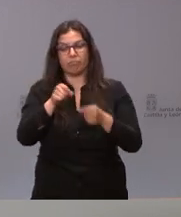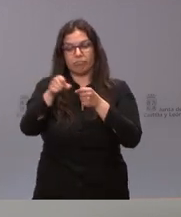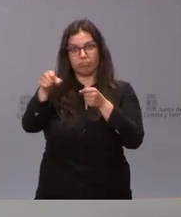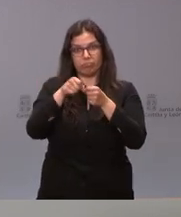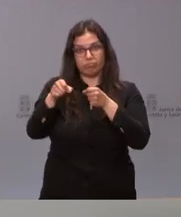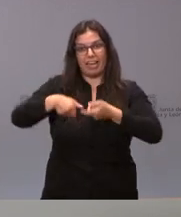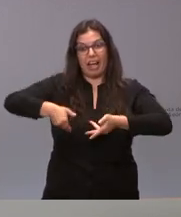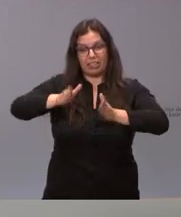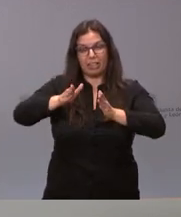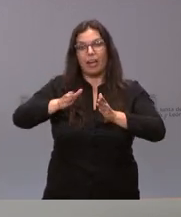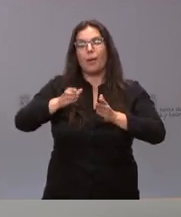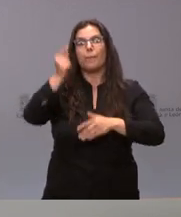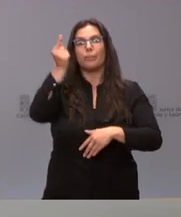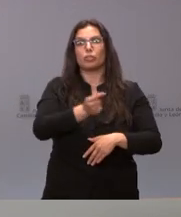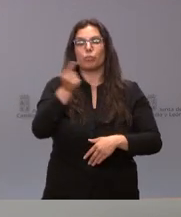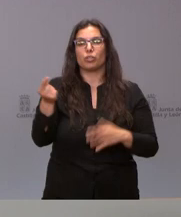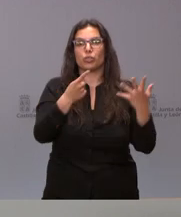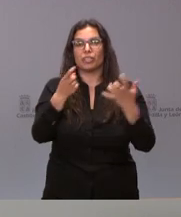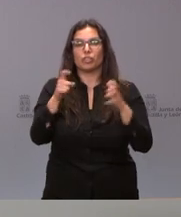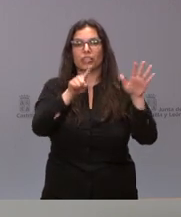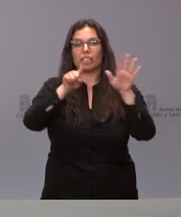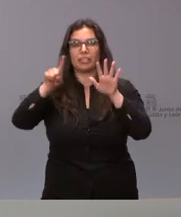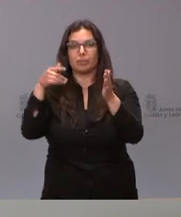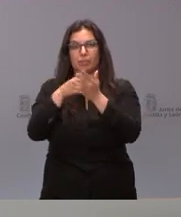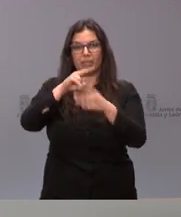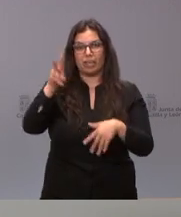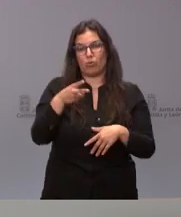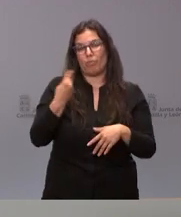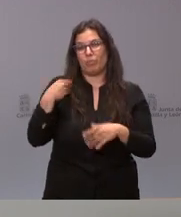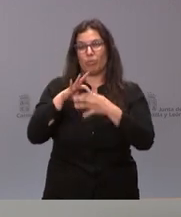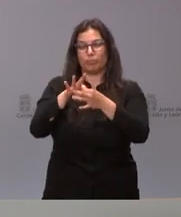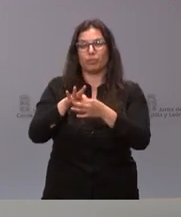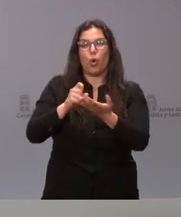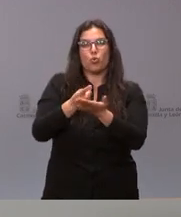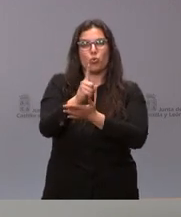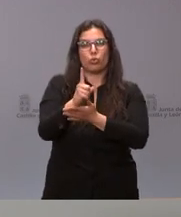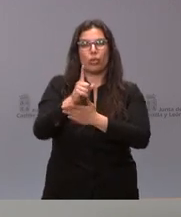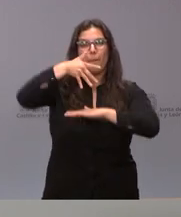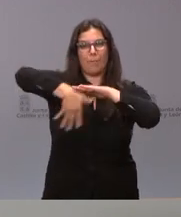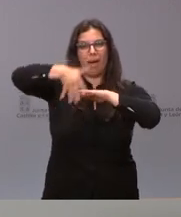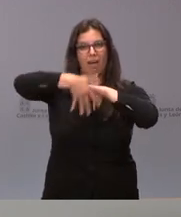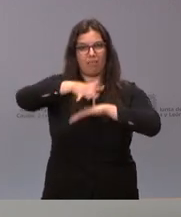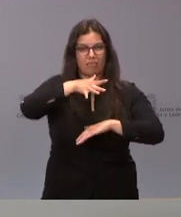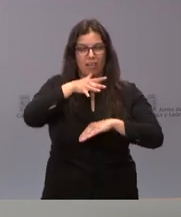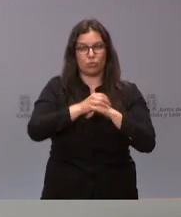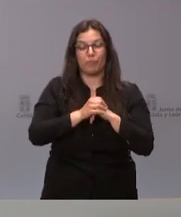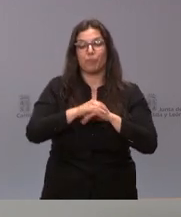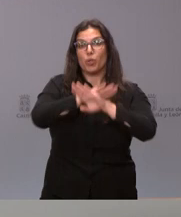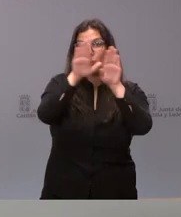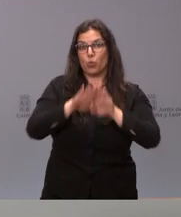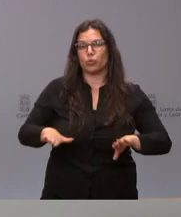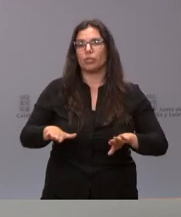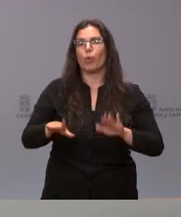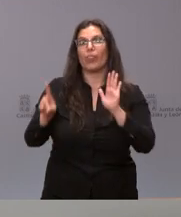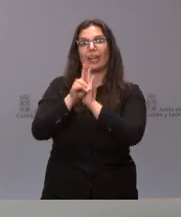166.000 euros, lo que se llama la Ruta de los Pantanos. Y dejo para el final la aprobación de un decreto que va